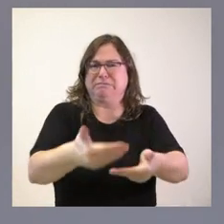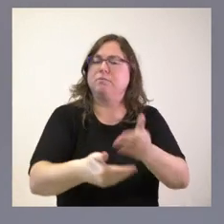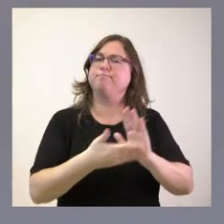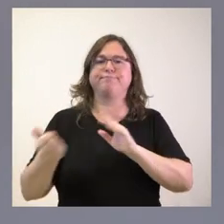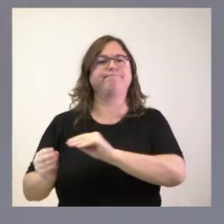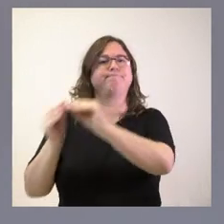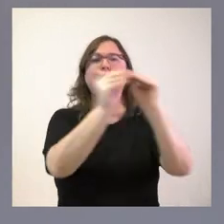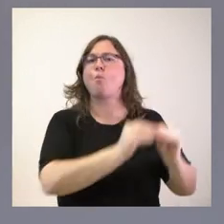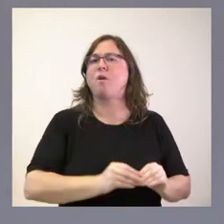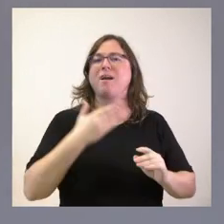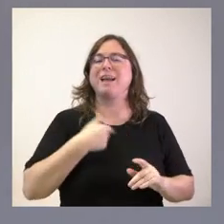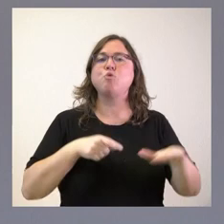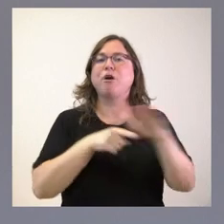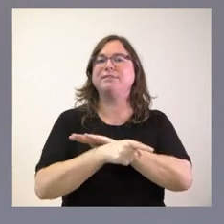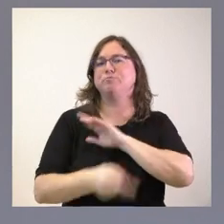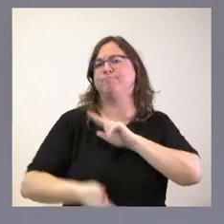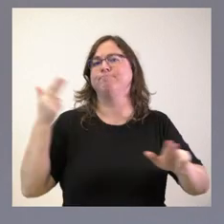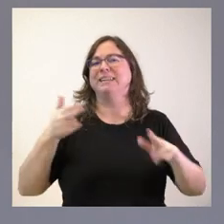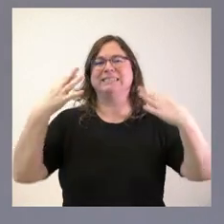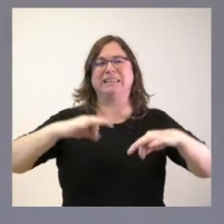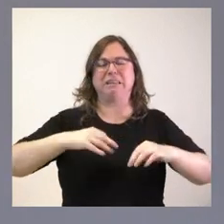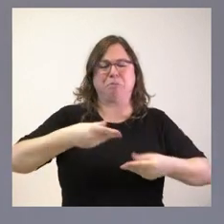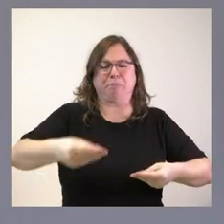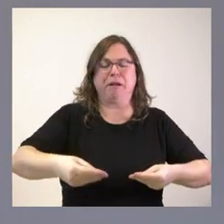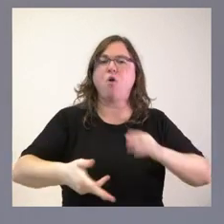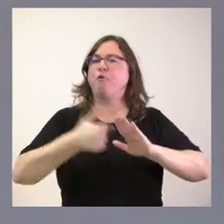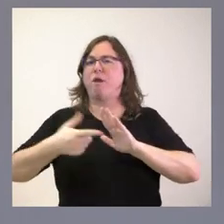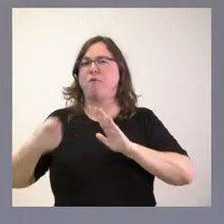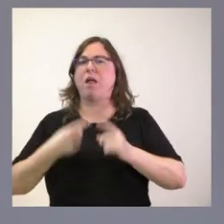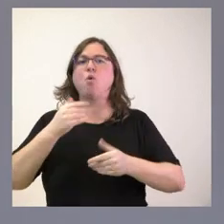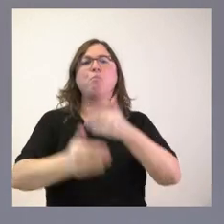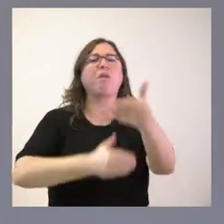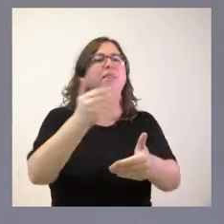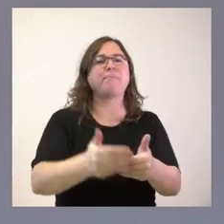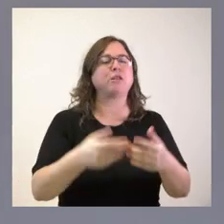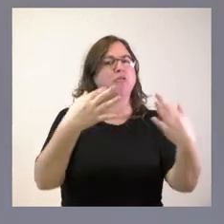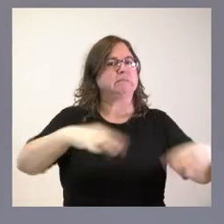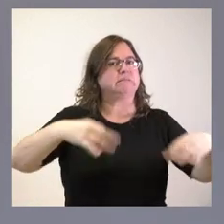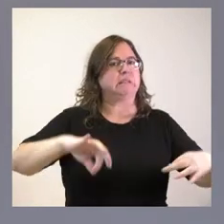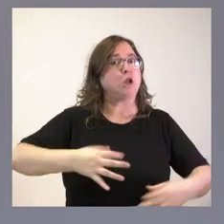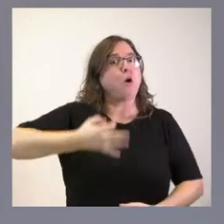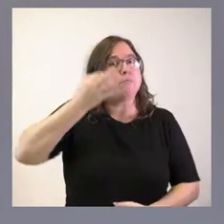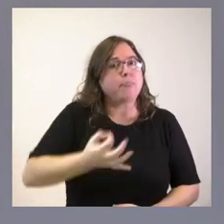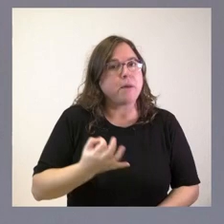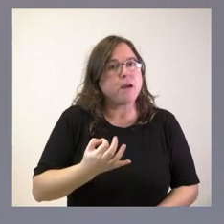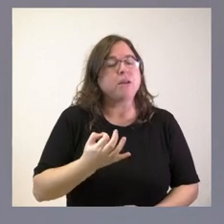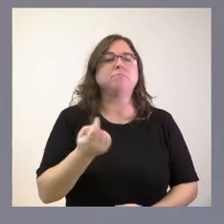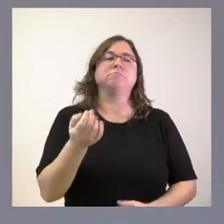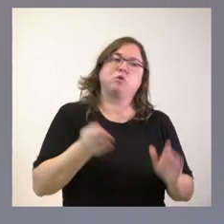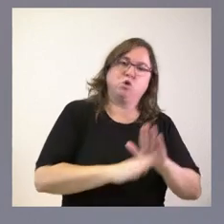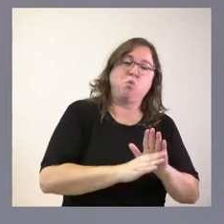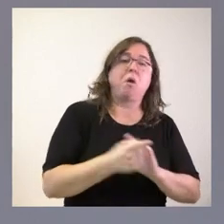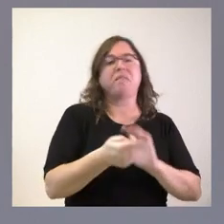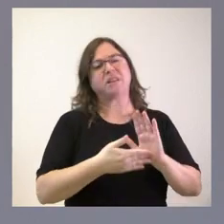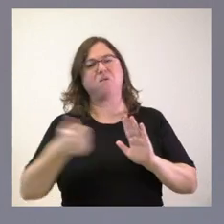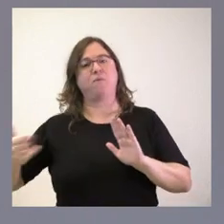tramitaciones, simplificar trámites e incluso eliminar algunos procedimientos que no resulten estrictamente imprescindibles. 2,7 millones